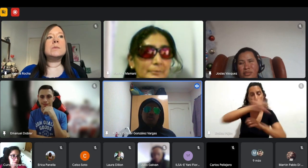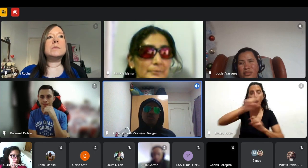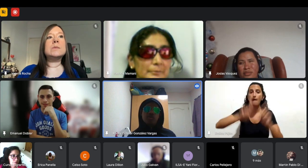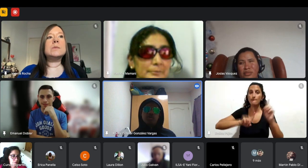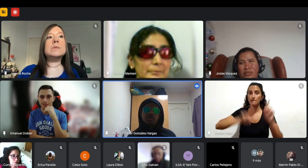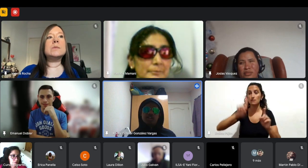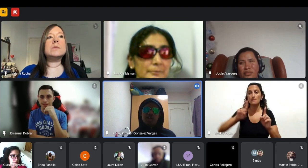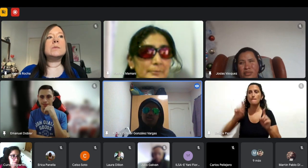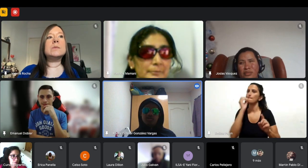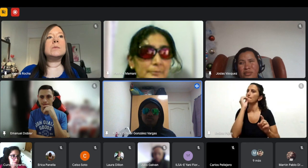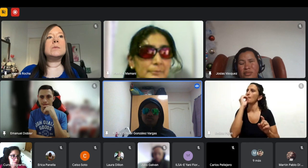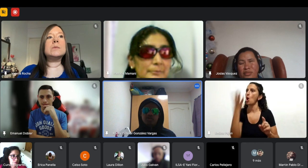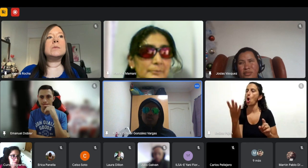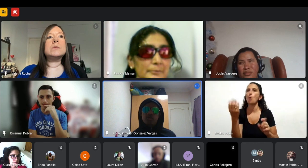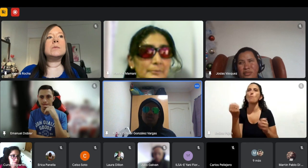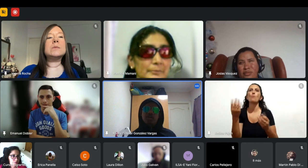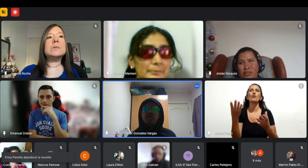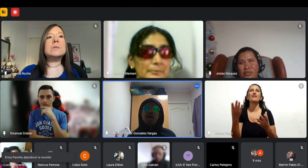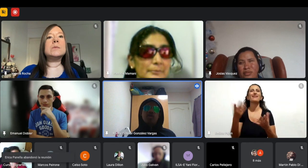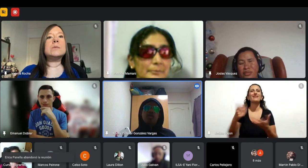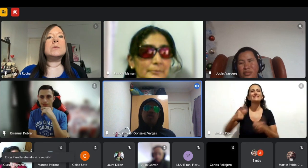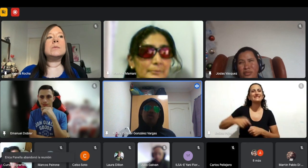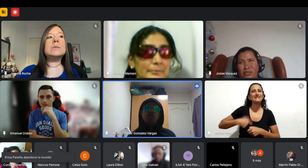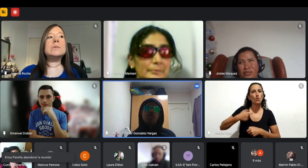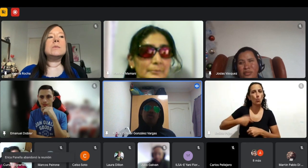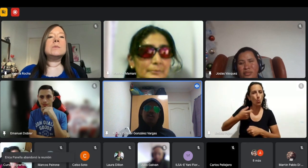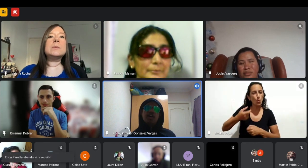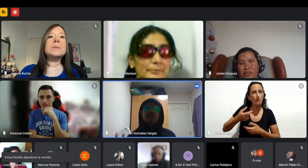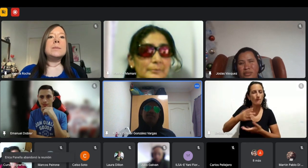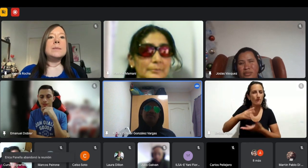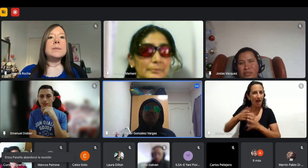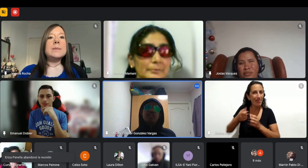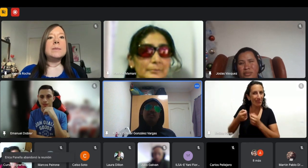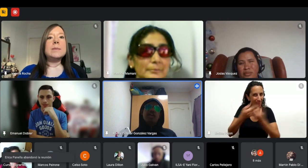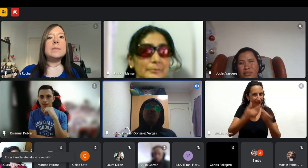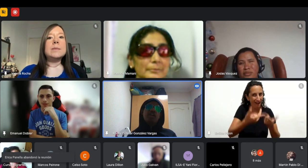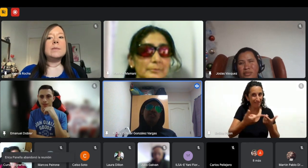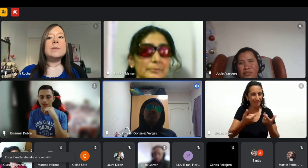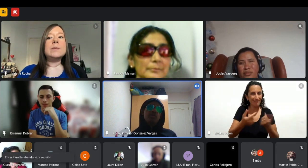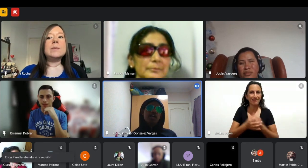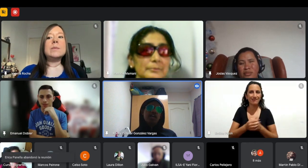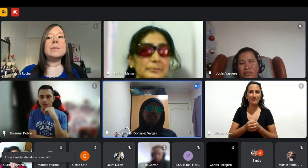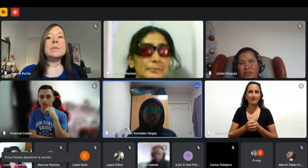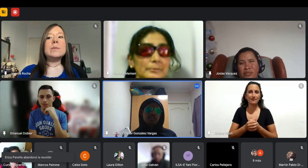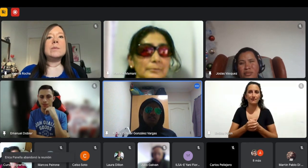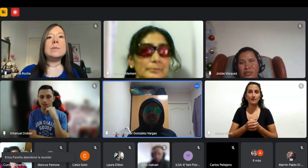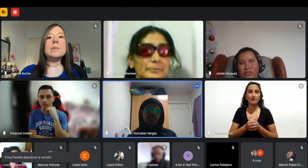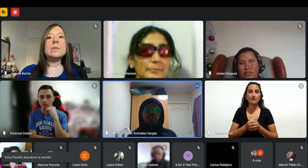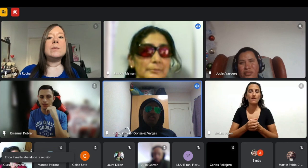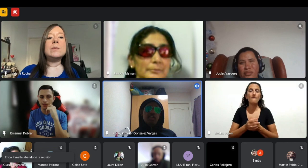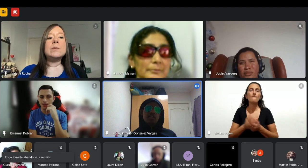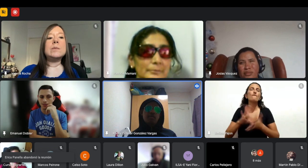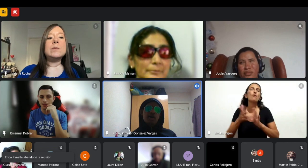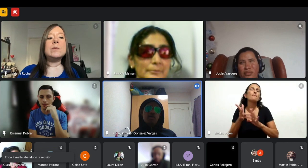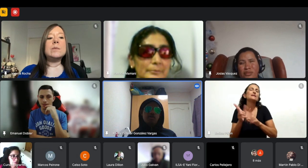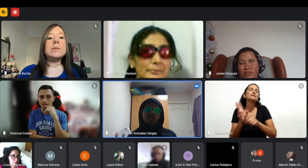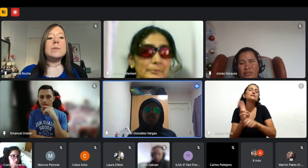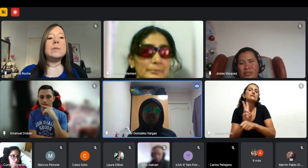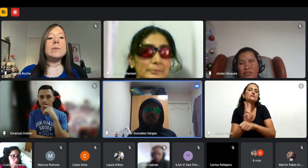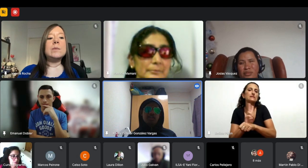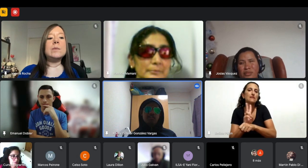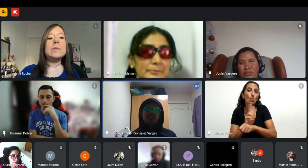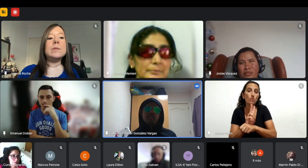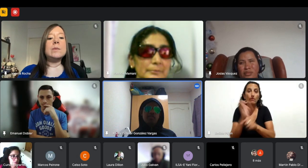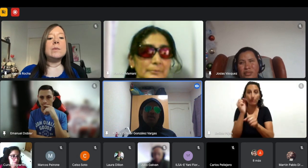te dan un seguro te dan algo o sea te dan una seguridad en el trabajo